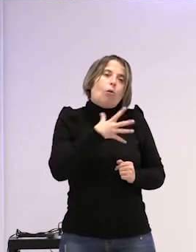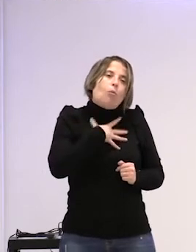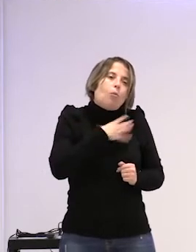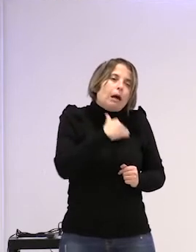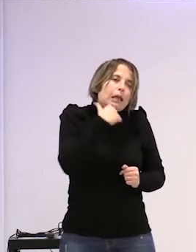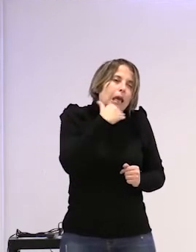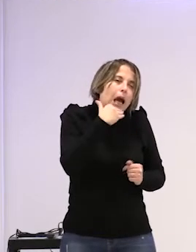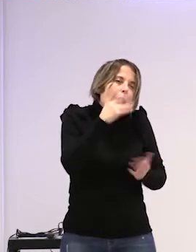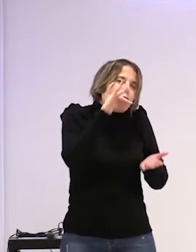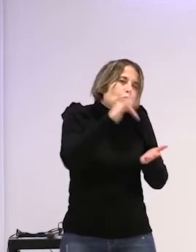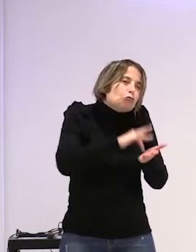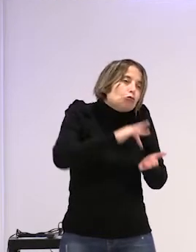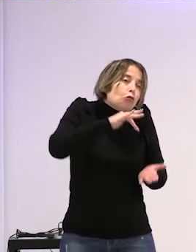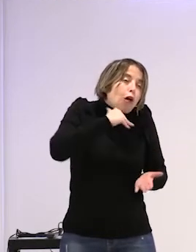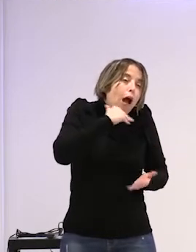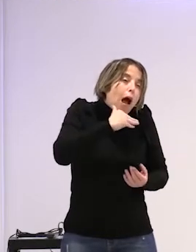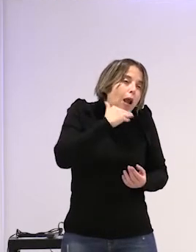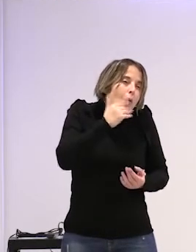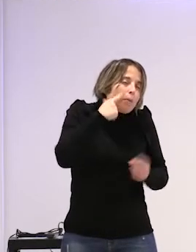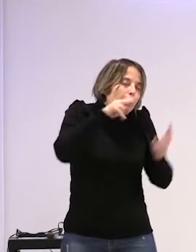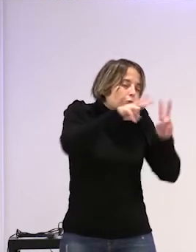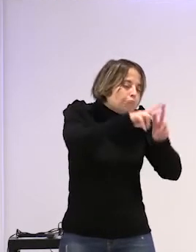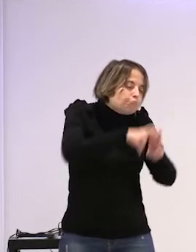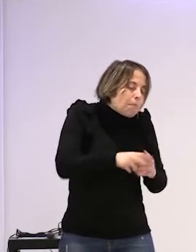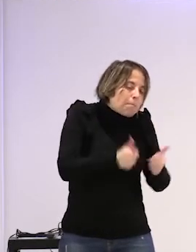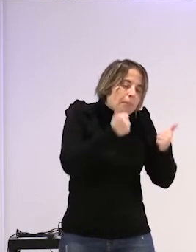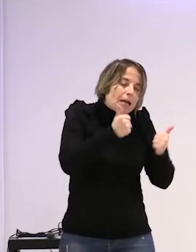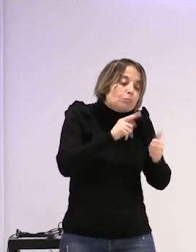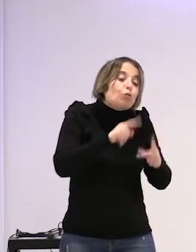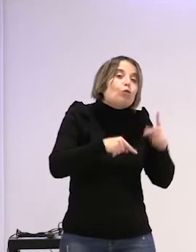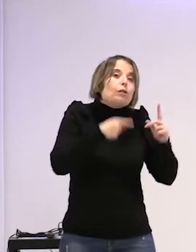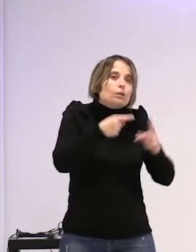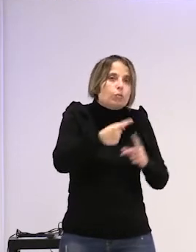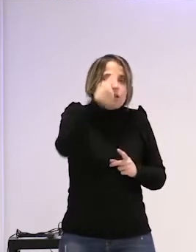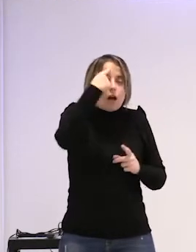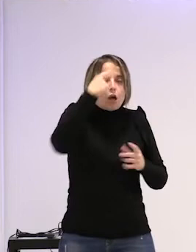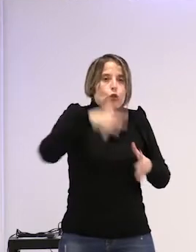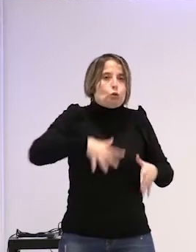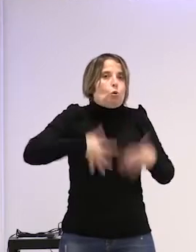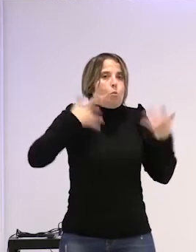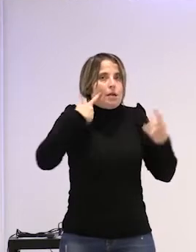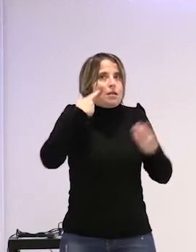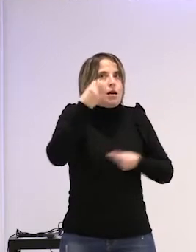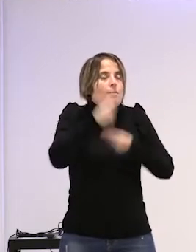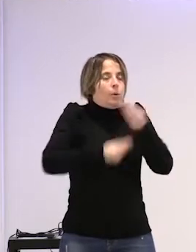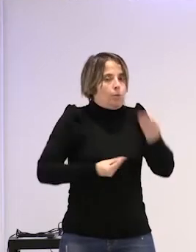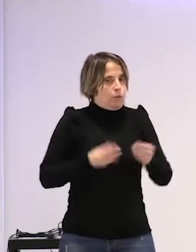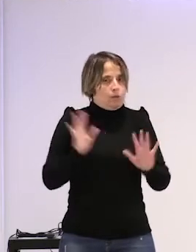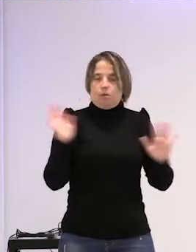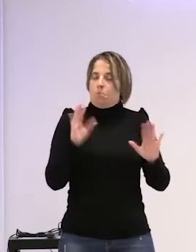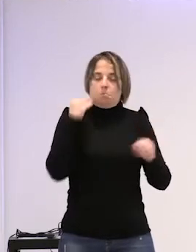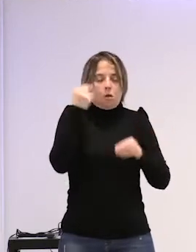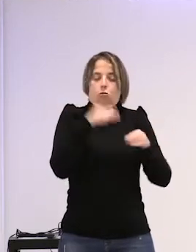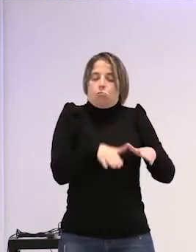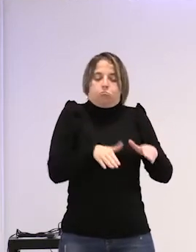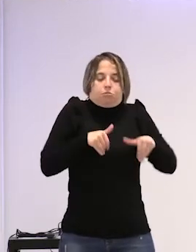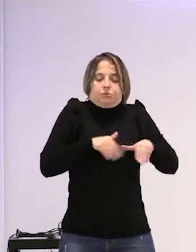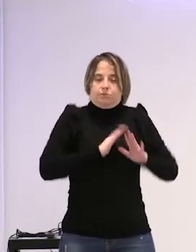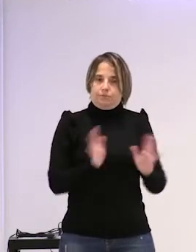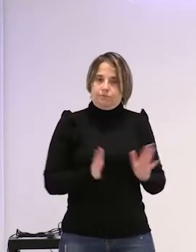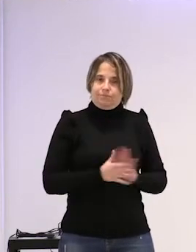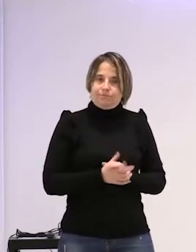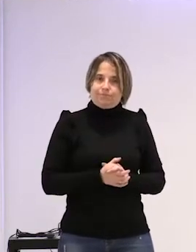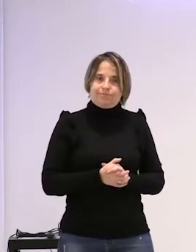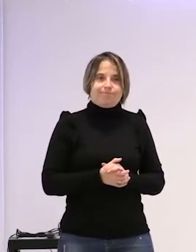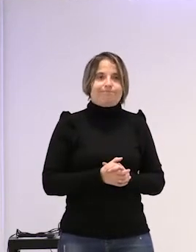no hay que indagar mucho no vaya a ser que no sepamos qué hacer con lo que con lo que sale a flote ¿no? entonces las niñas